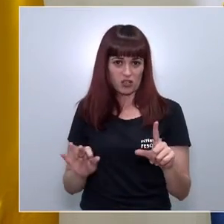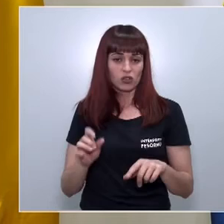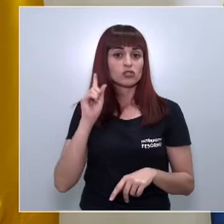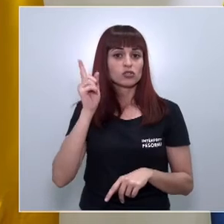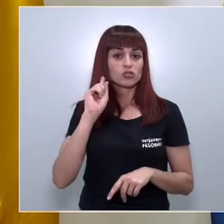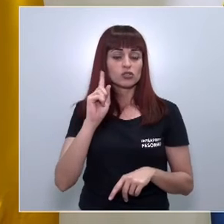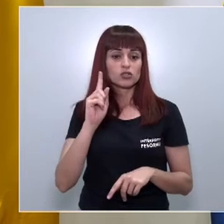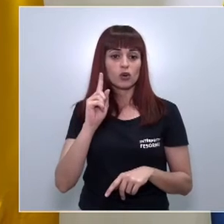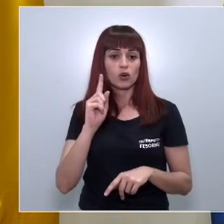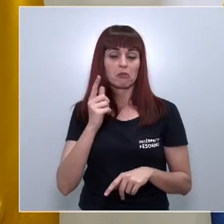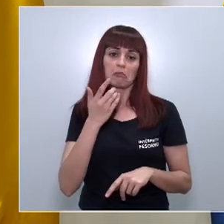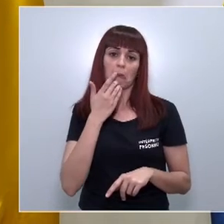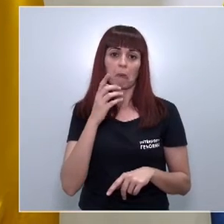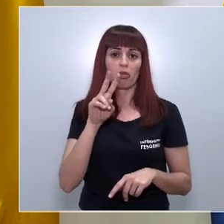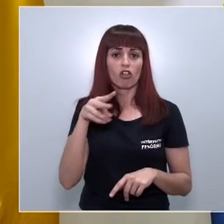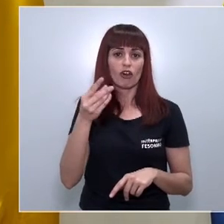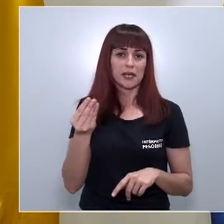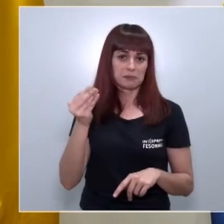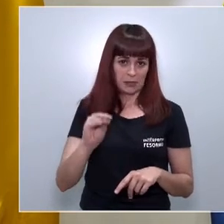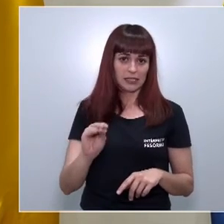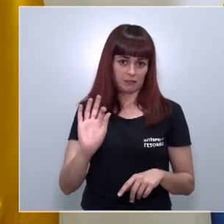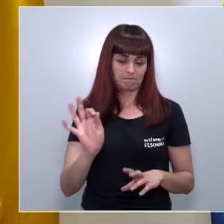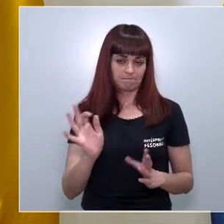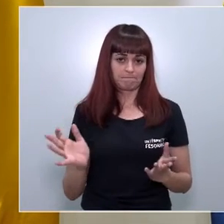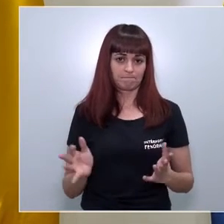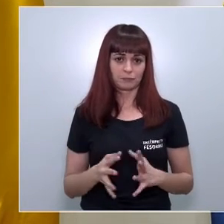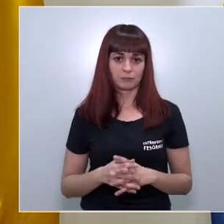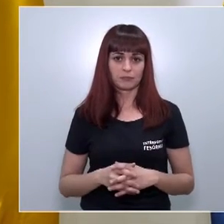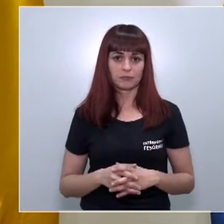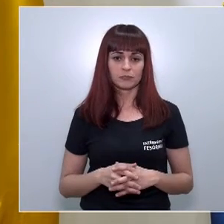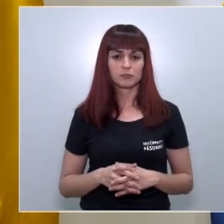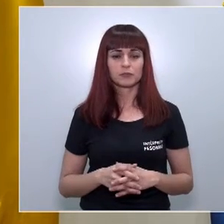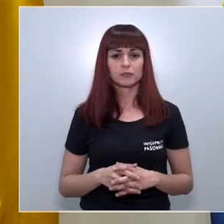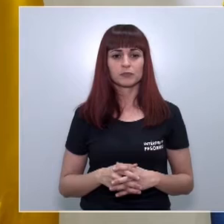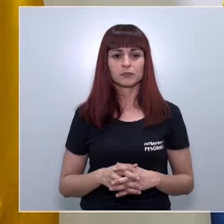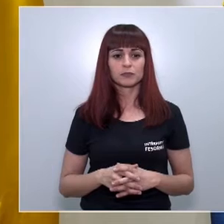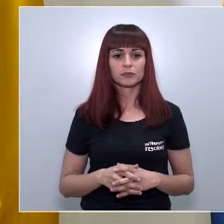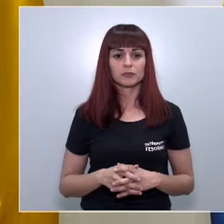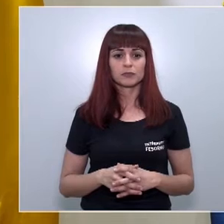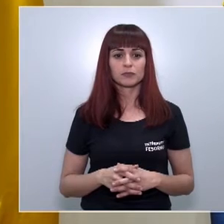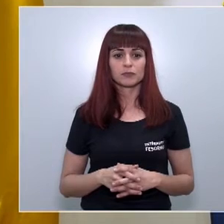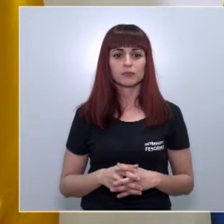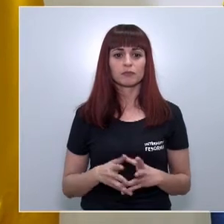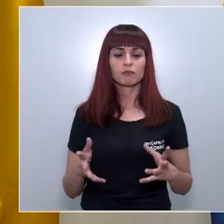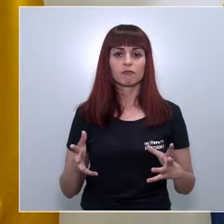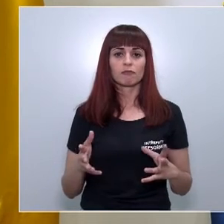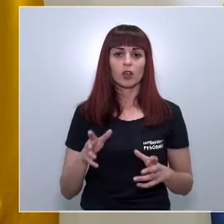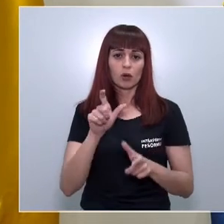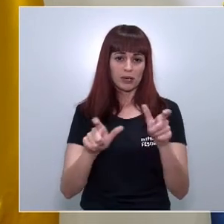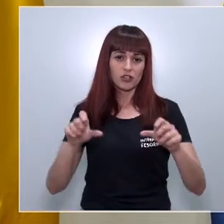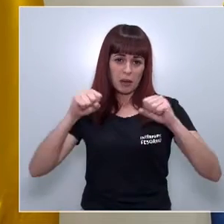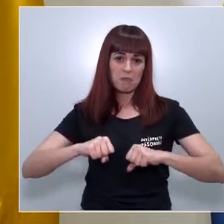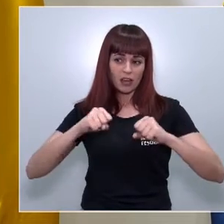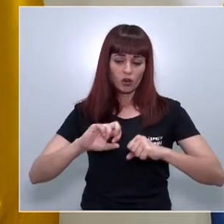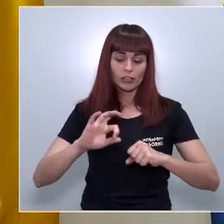horas aunque es verdad que digamos que se podían interaccionar con las personas mayores o con